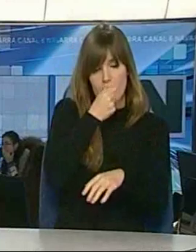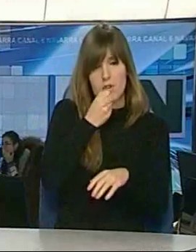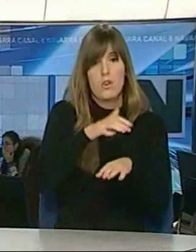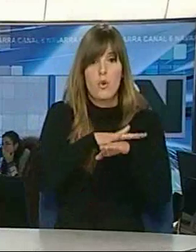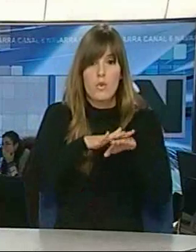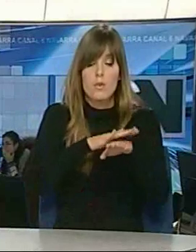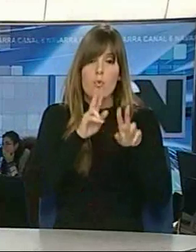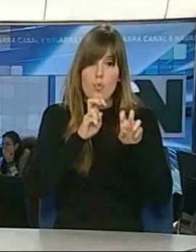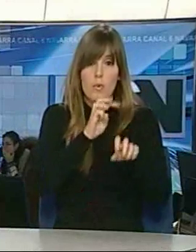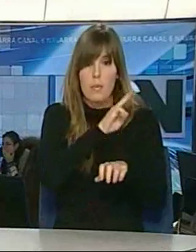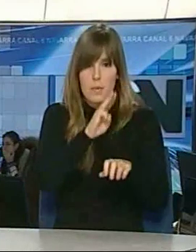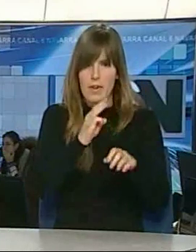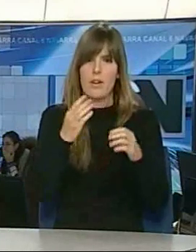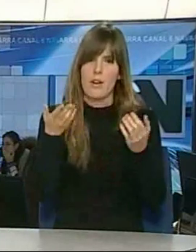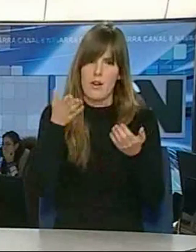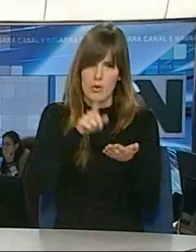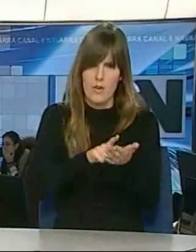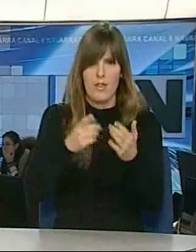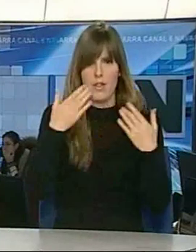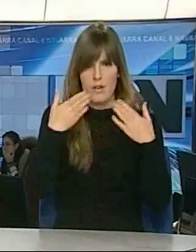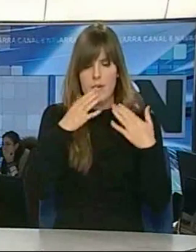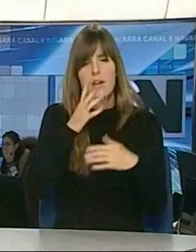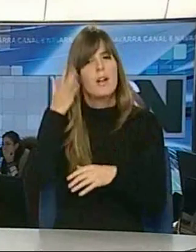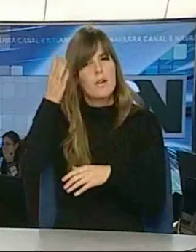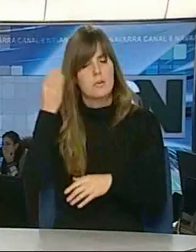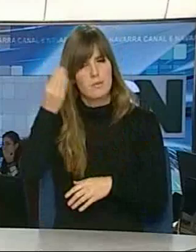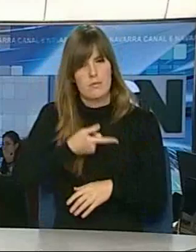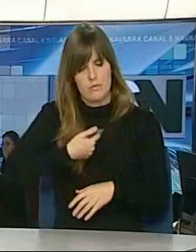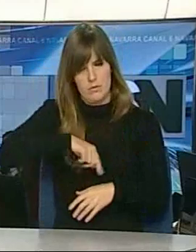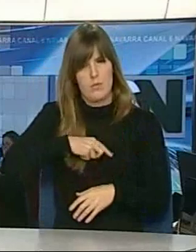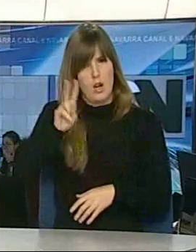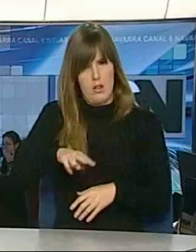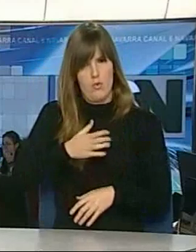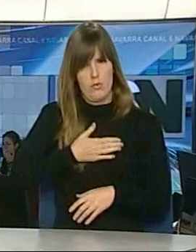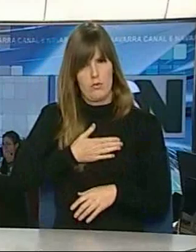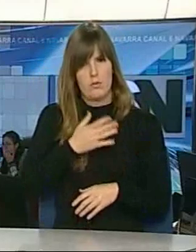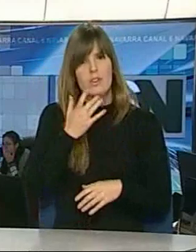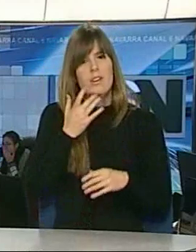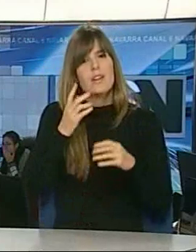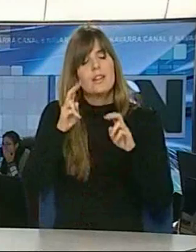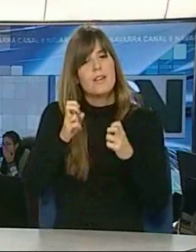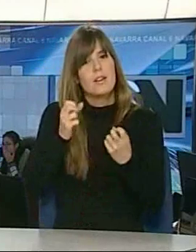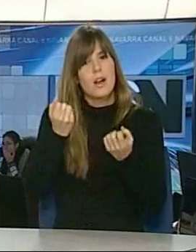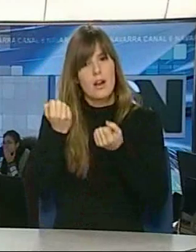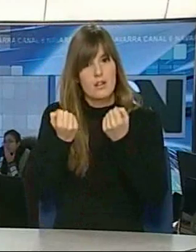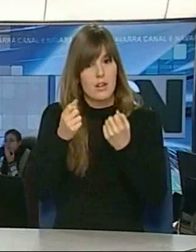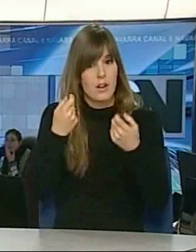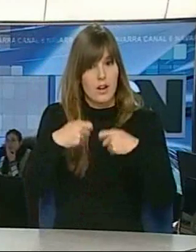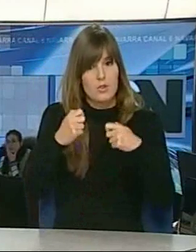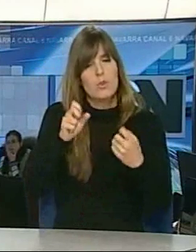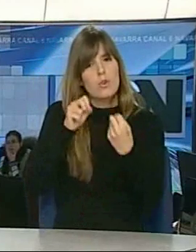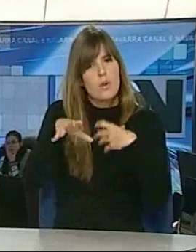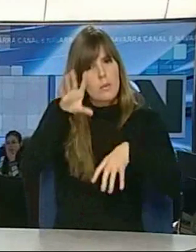Gobierno. Y, por tanto, en Navarra seguimos pensando, y pensamos que tenemos razón, de que no se debe computar como ajuste de contabilidad nacional